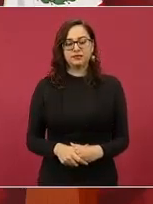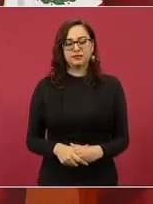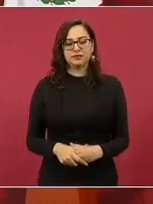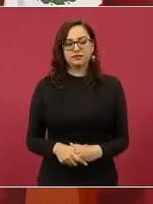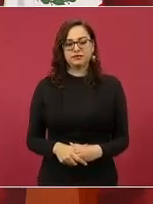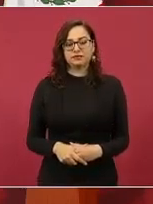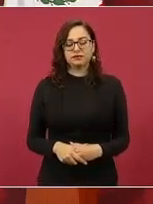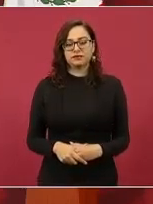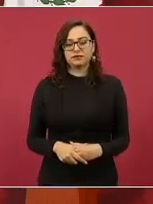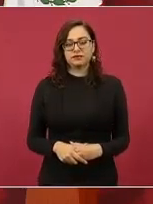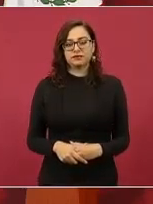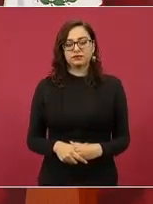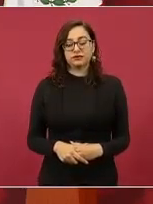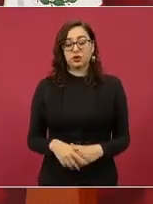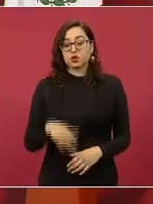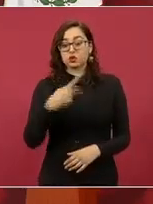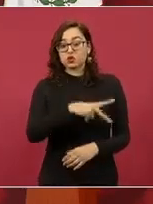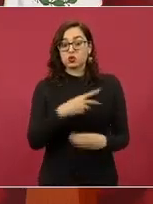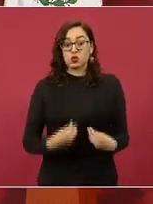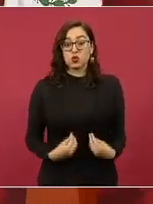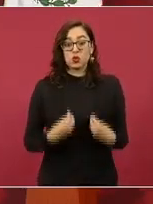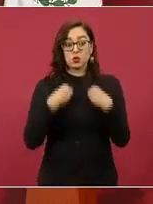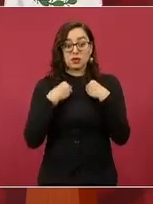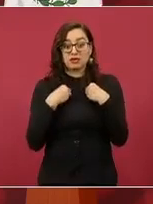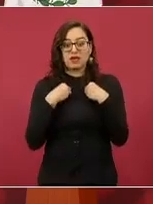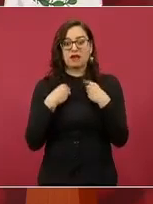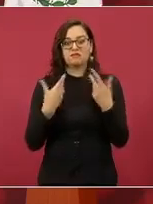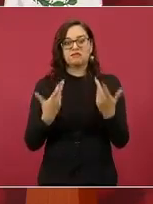Mucho tiempo de su vida lo